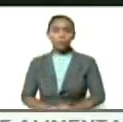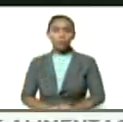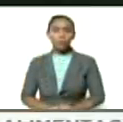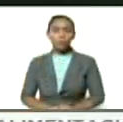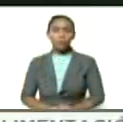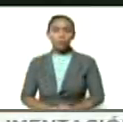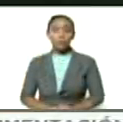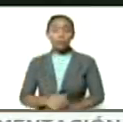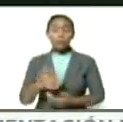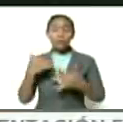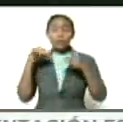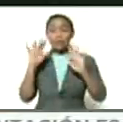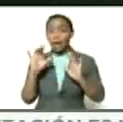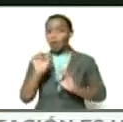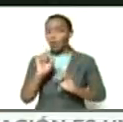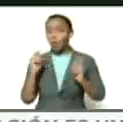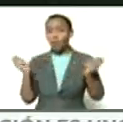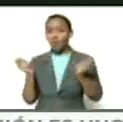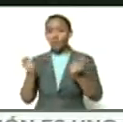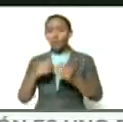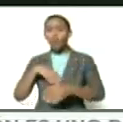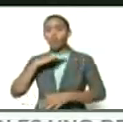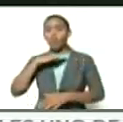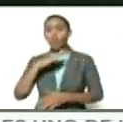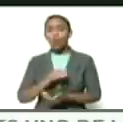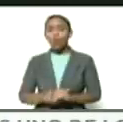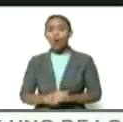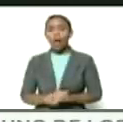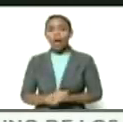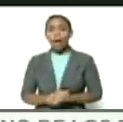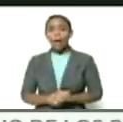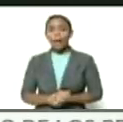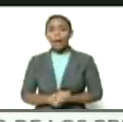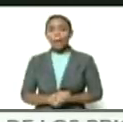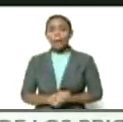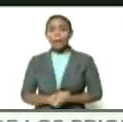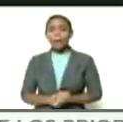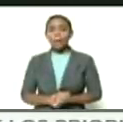quizá no hemos difundido lo suficiente al Fren Nazaret